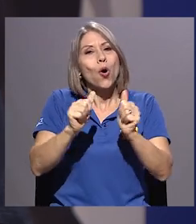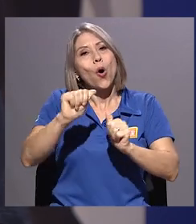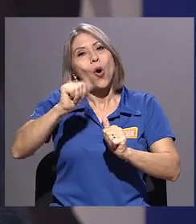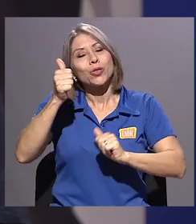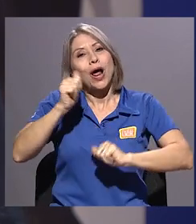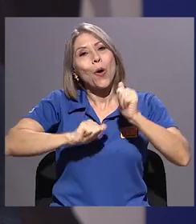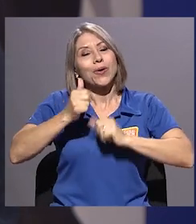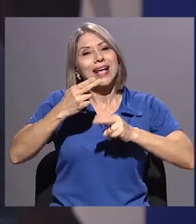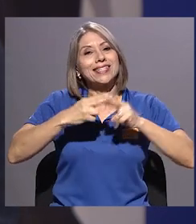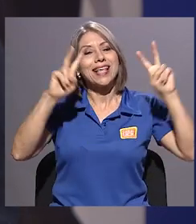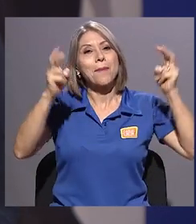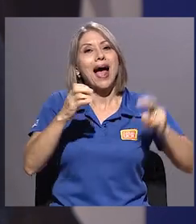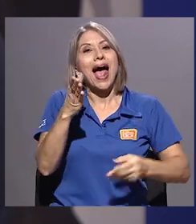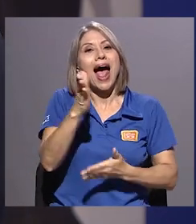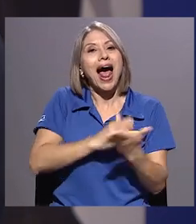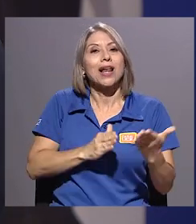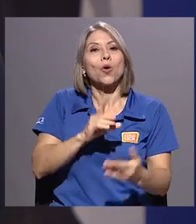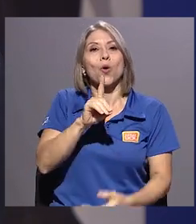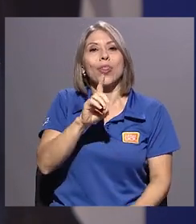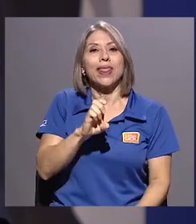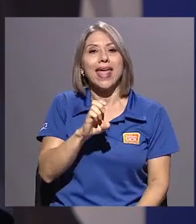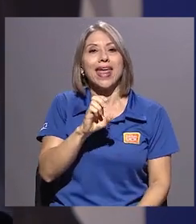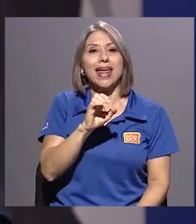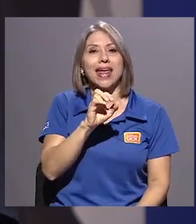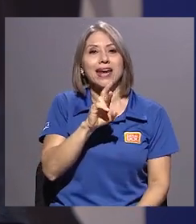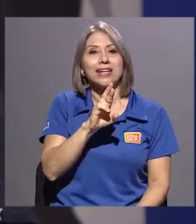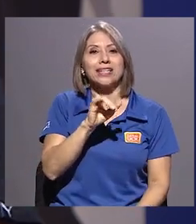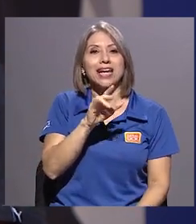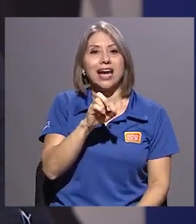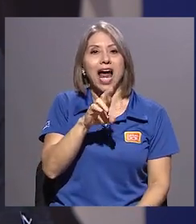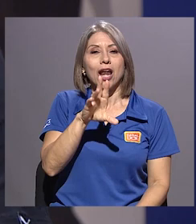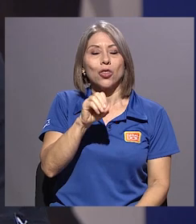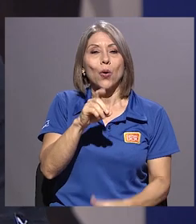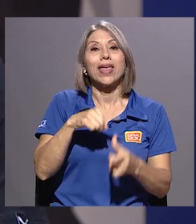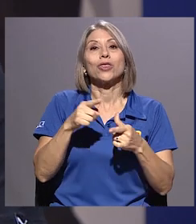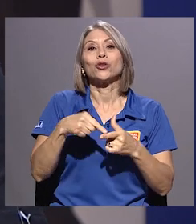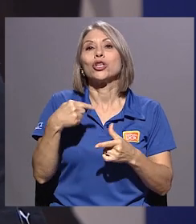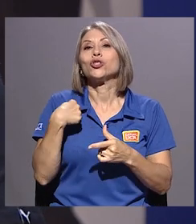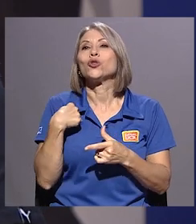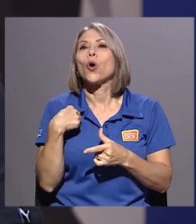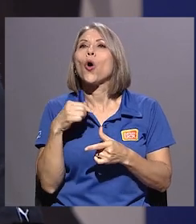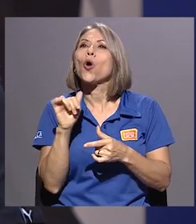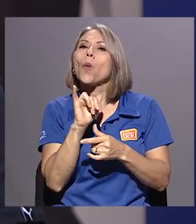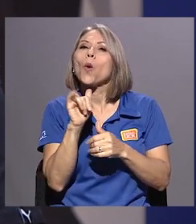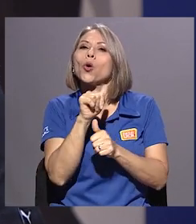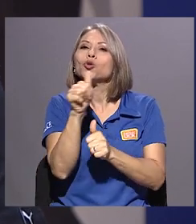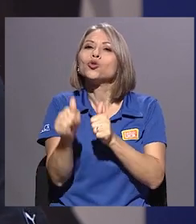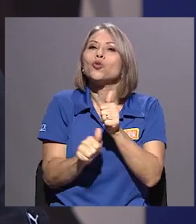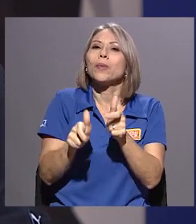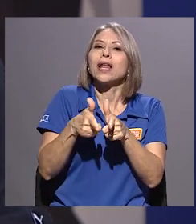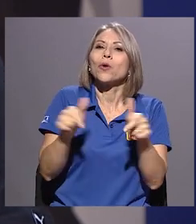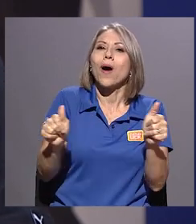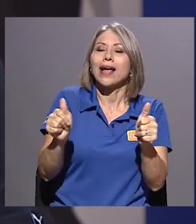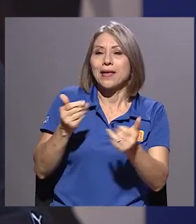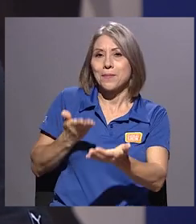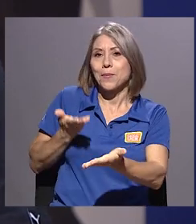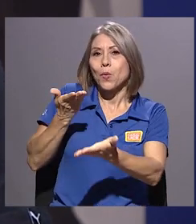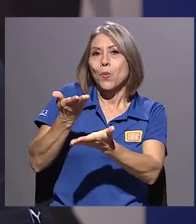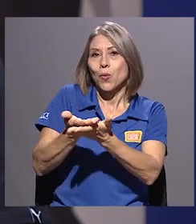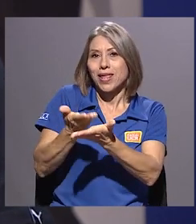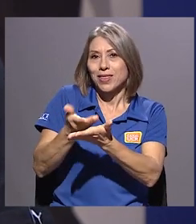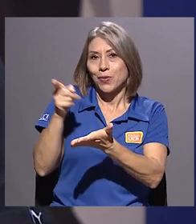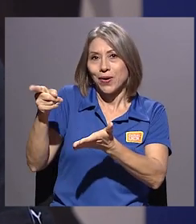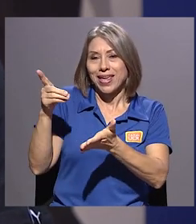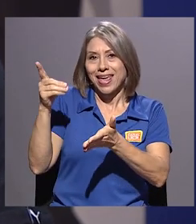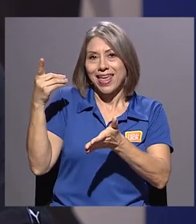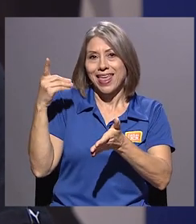estaba como un sublenguaje proponiendo que el director teatral es una